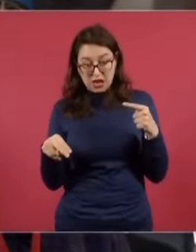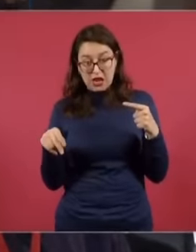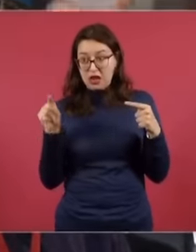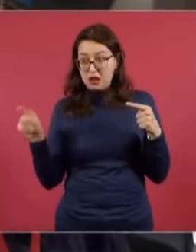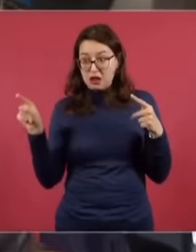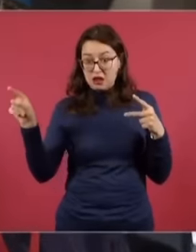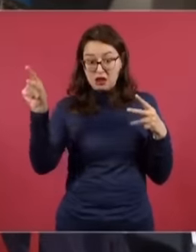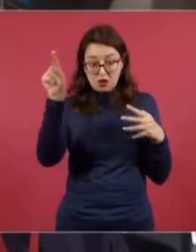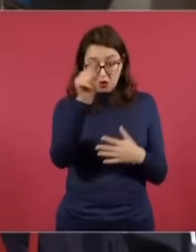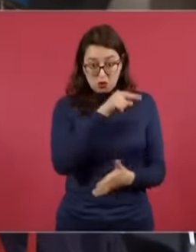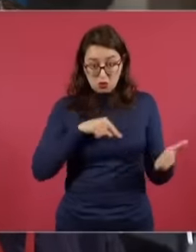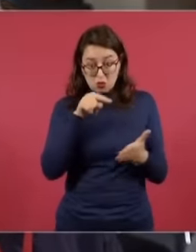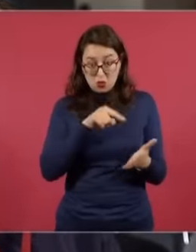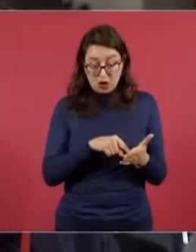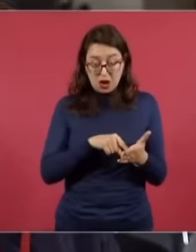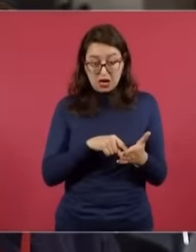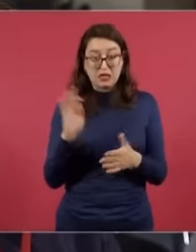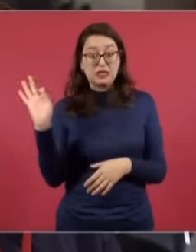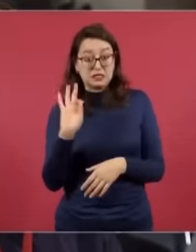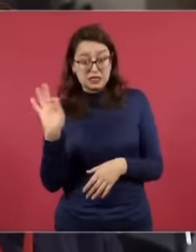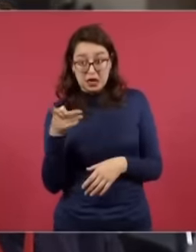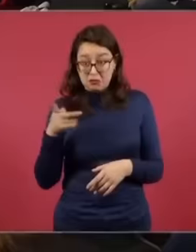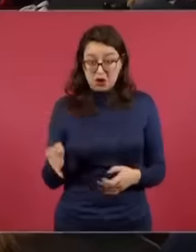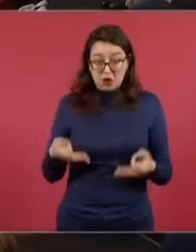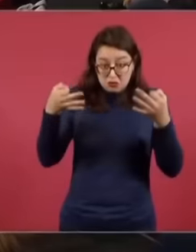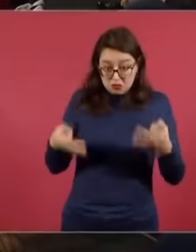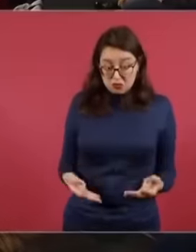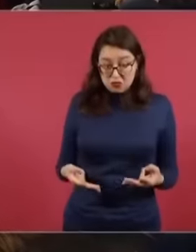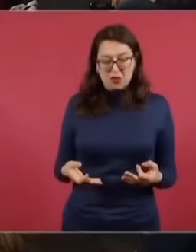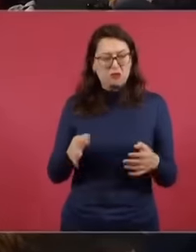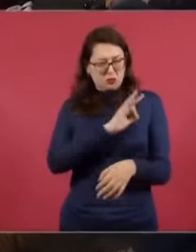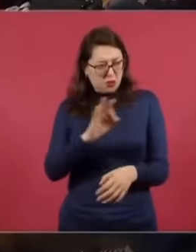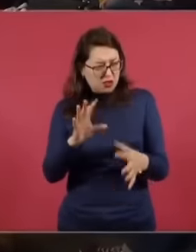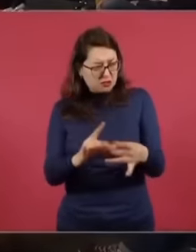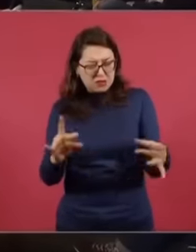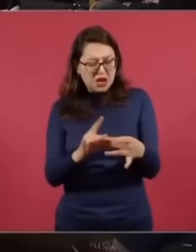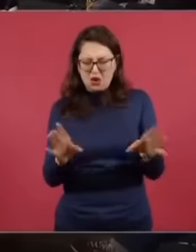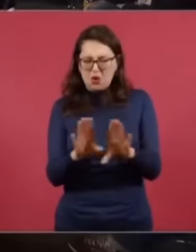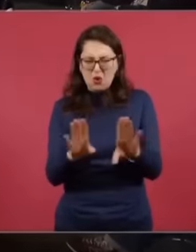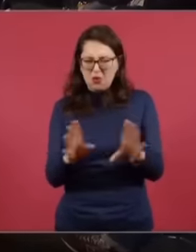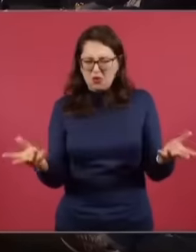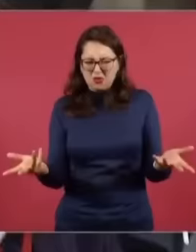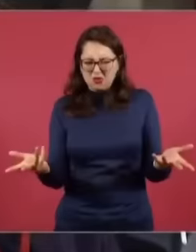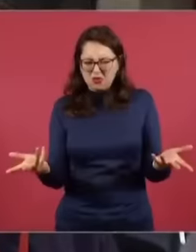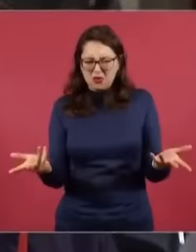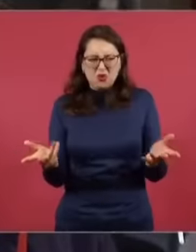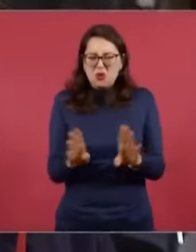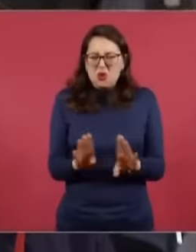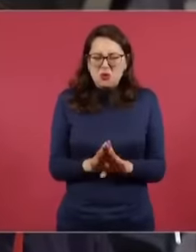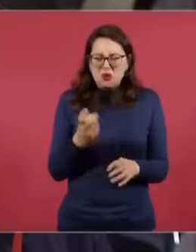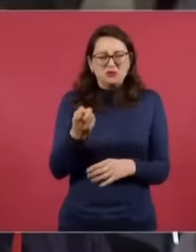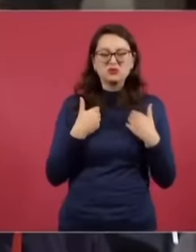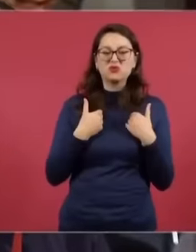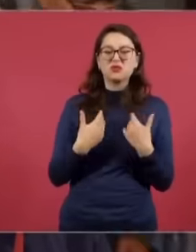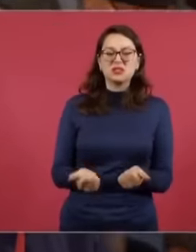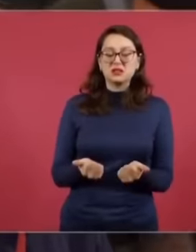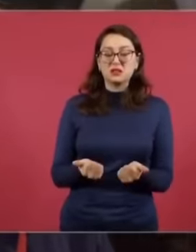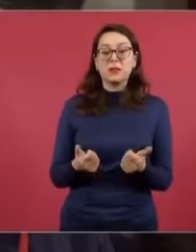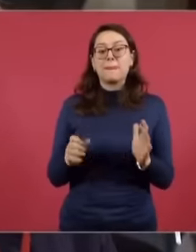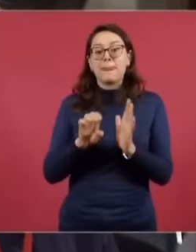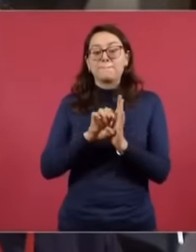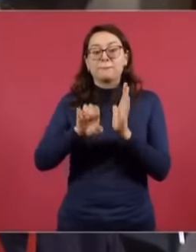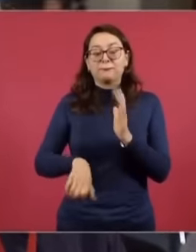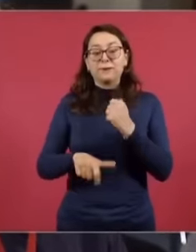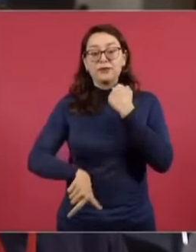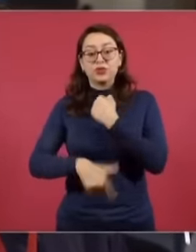en qué lugar están, pero no está oficializado eso, explíquenme, pero no está oficializado. ¿Cómo es esa parte? Por ejemplo, los 12